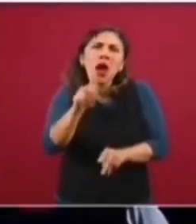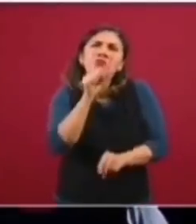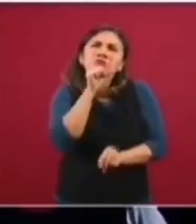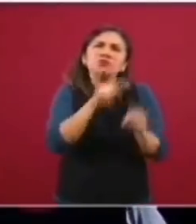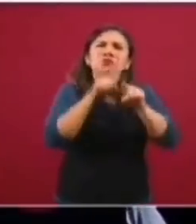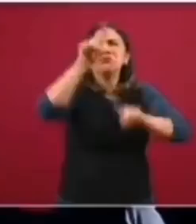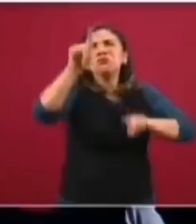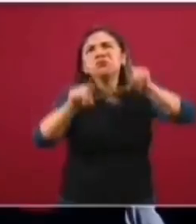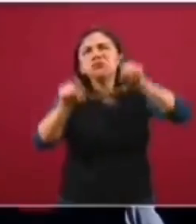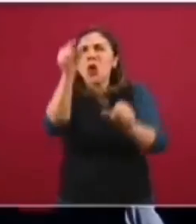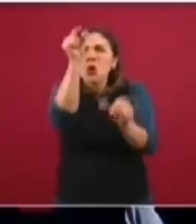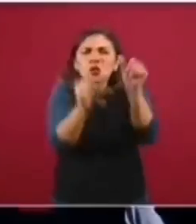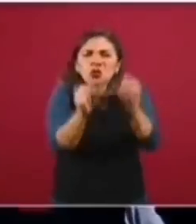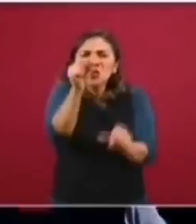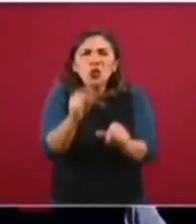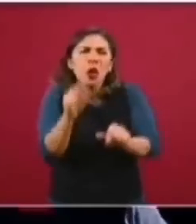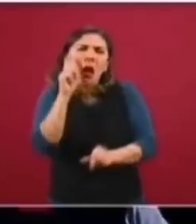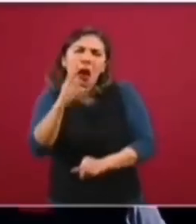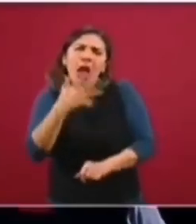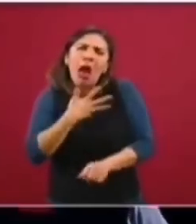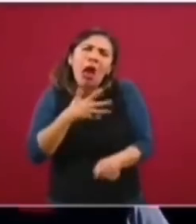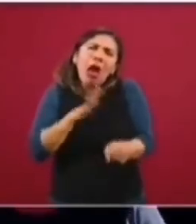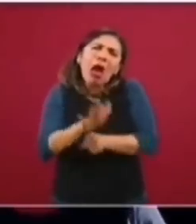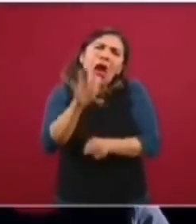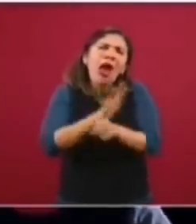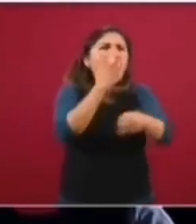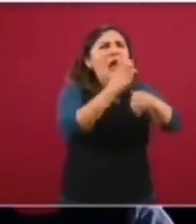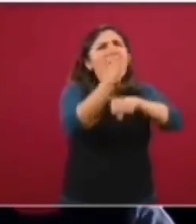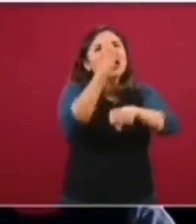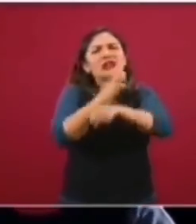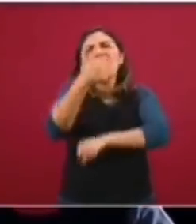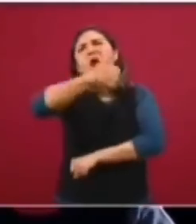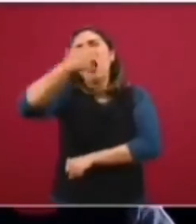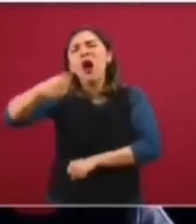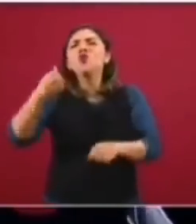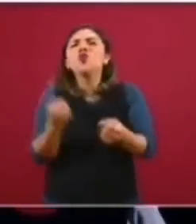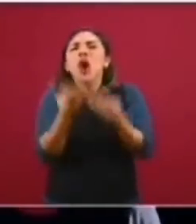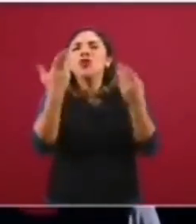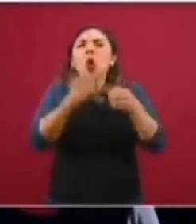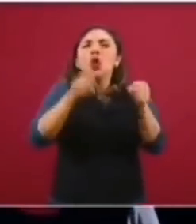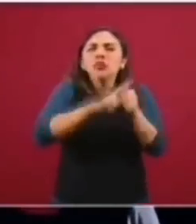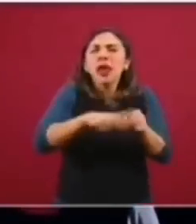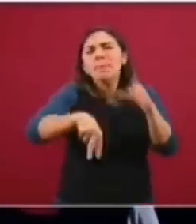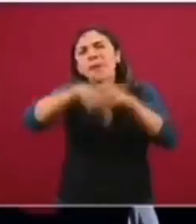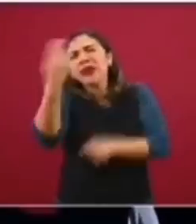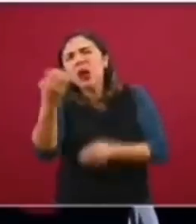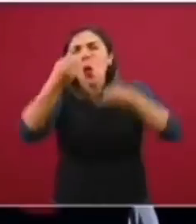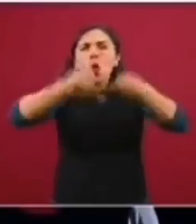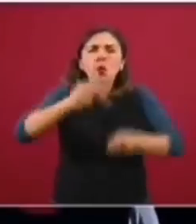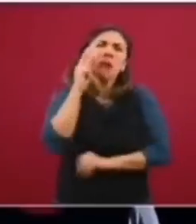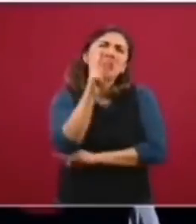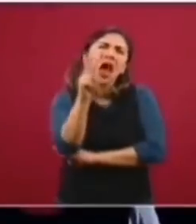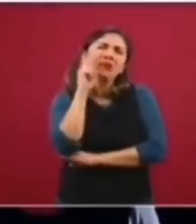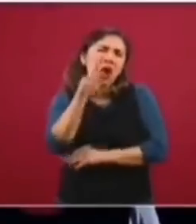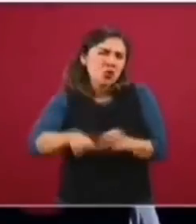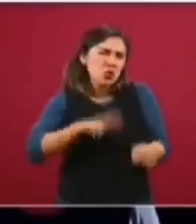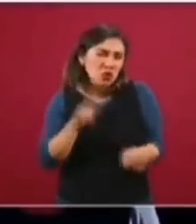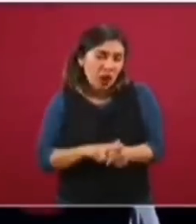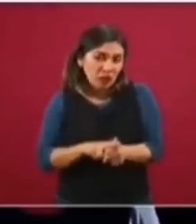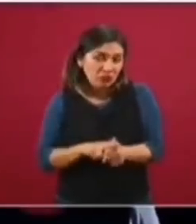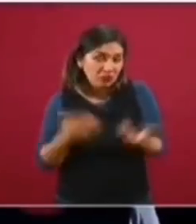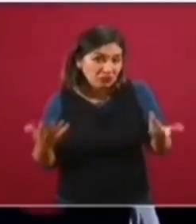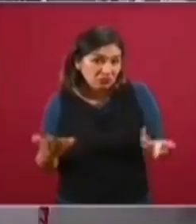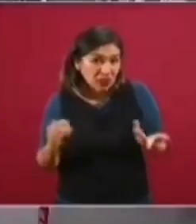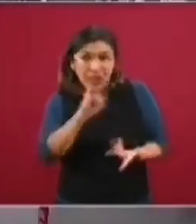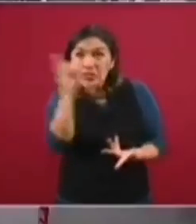esa gráfica de barras que está estado por estado y que se ve la capacidad hospitalaria. Y ustedes la han visto. Jamás ha